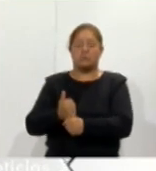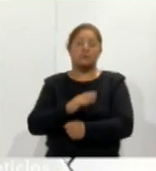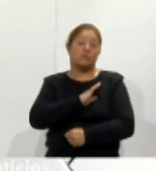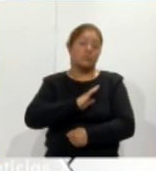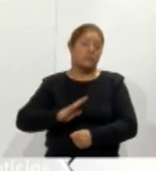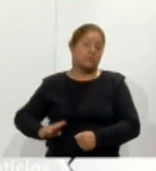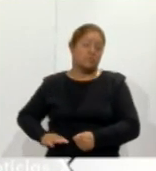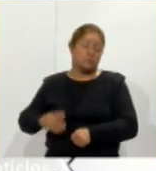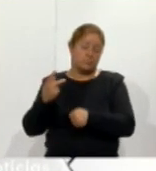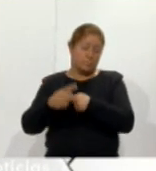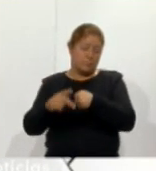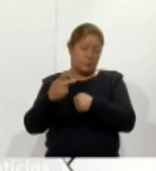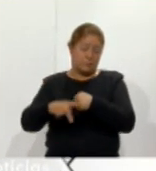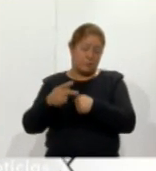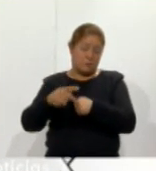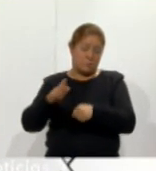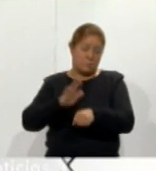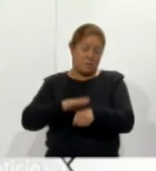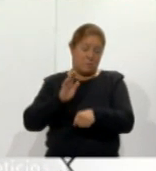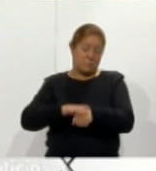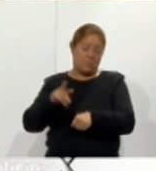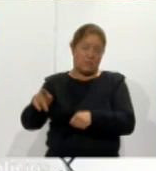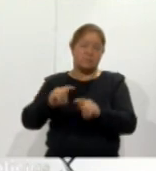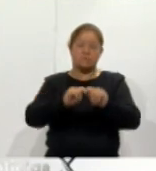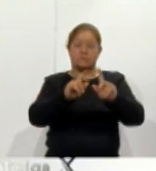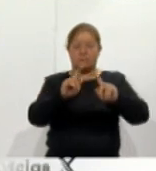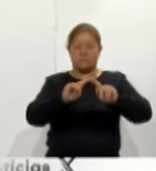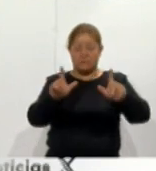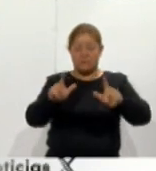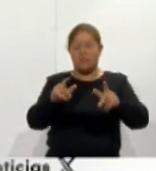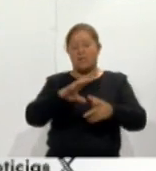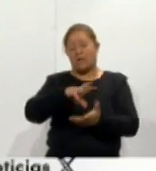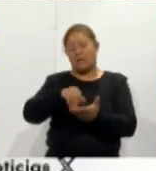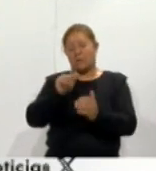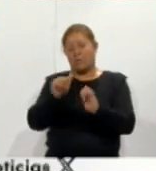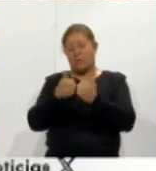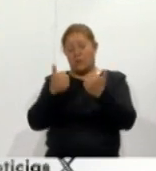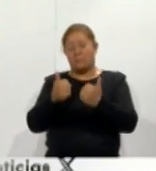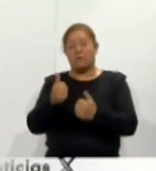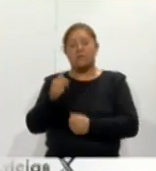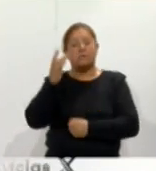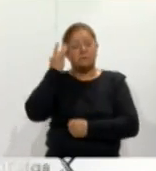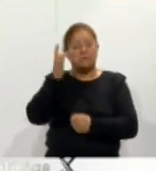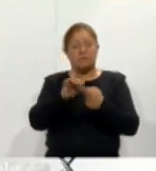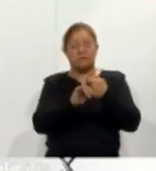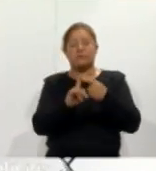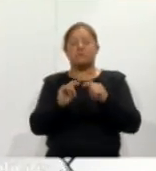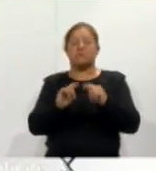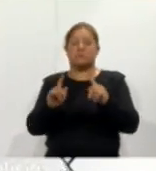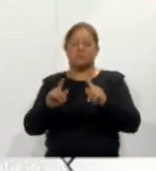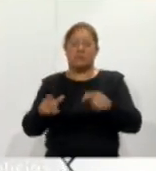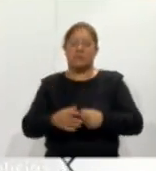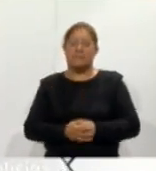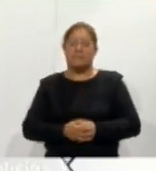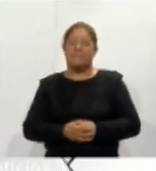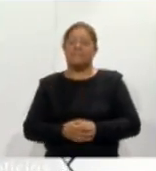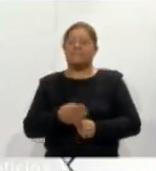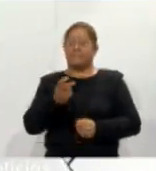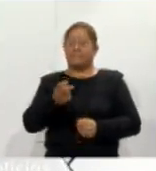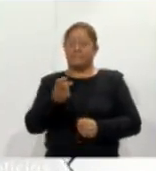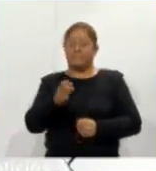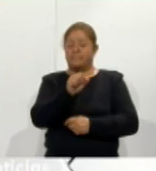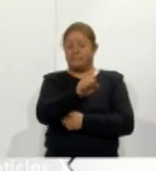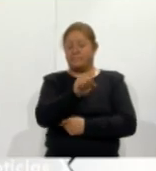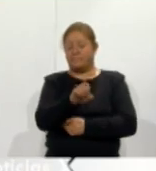representan el mayor número de casos son Tlaxcala Calpulalpan y Santa Cruz Tlaxcala ante esto la